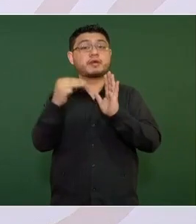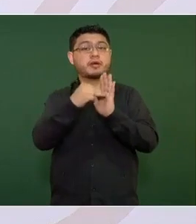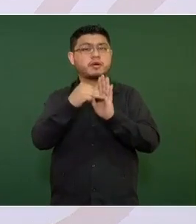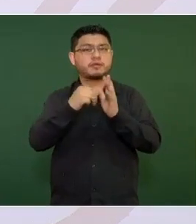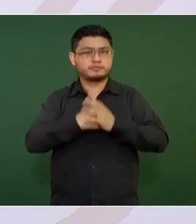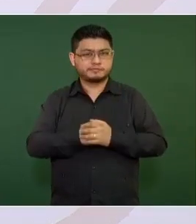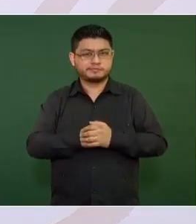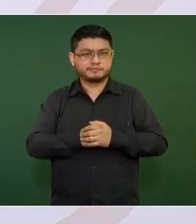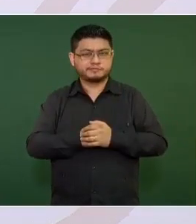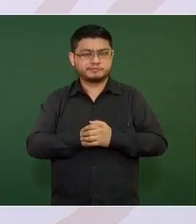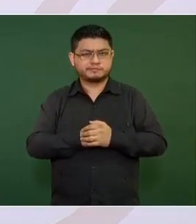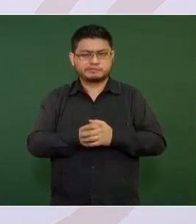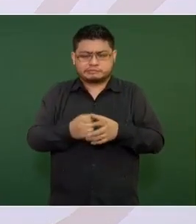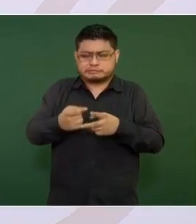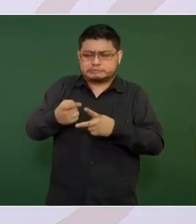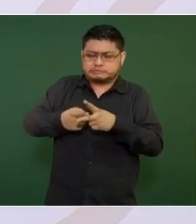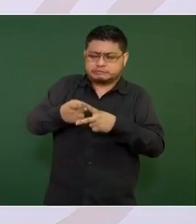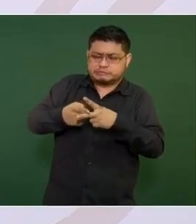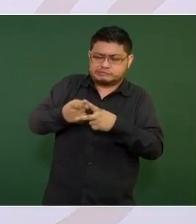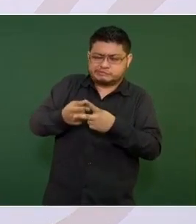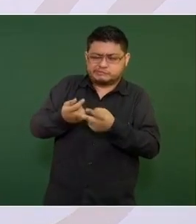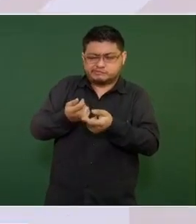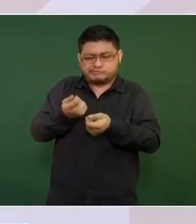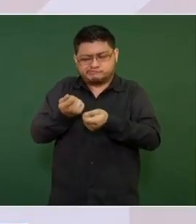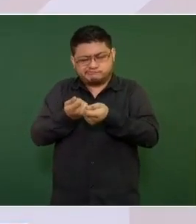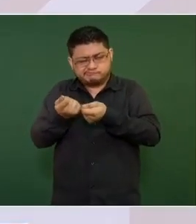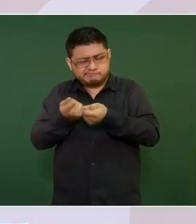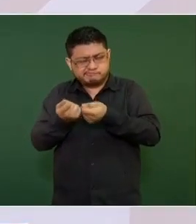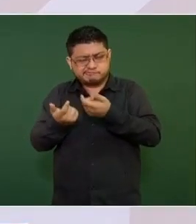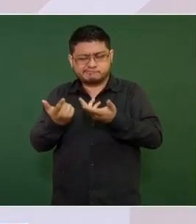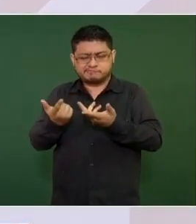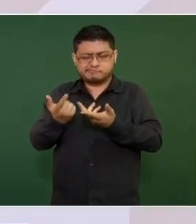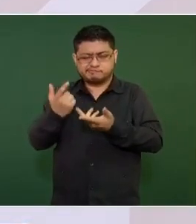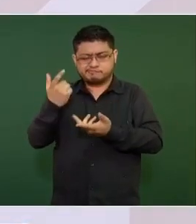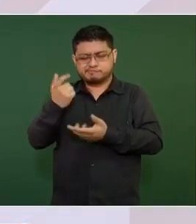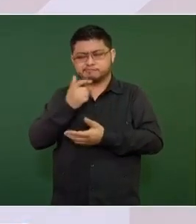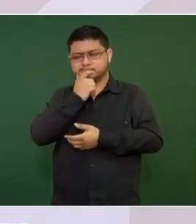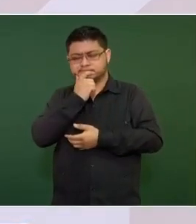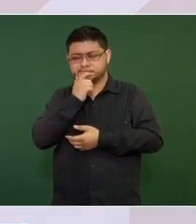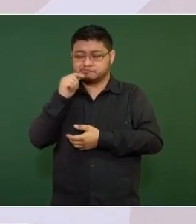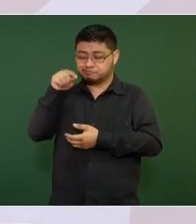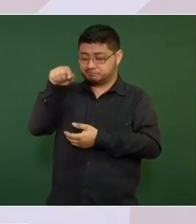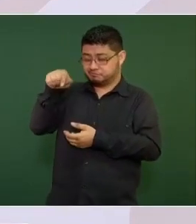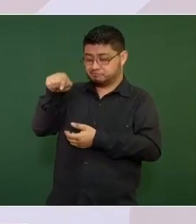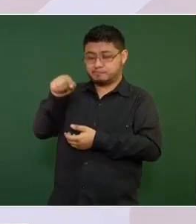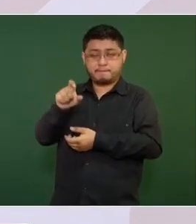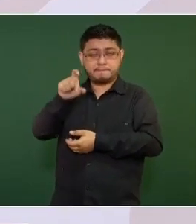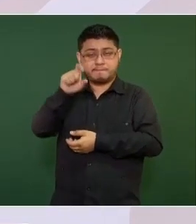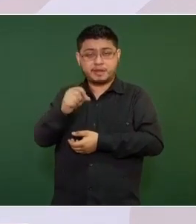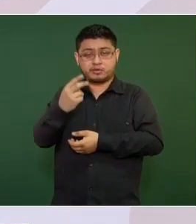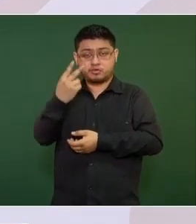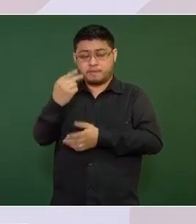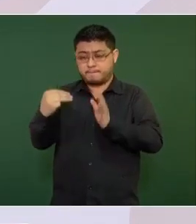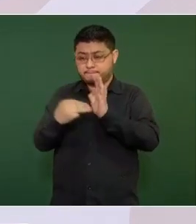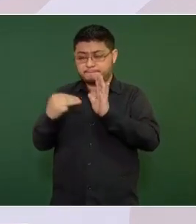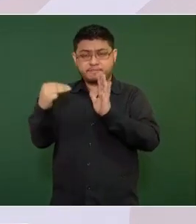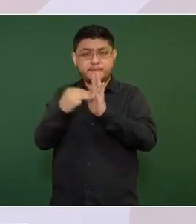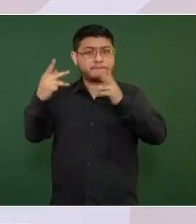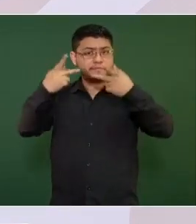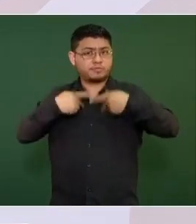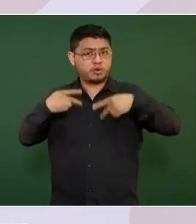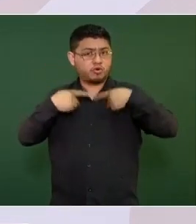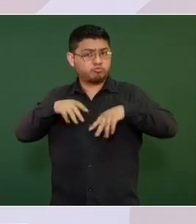de estos 22 millones de trabajadores, el